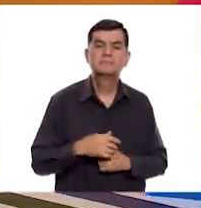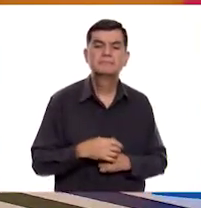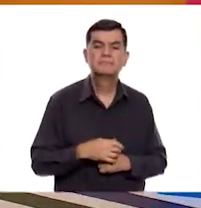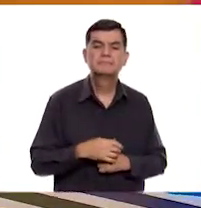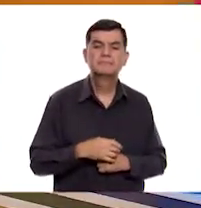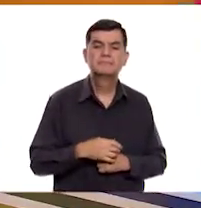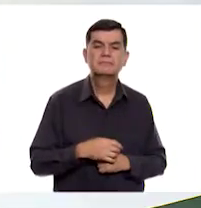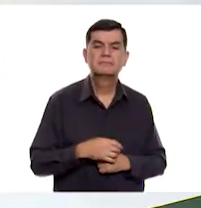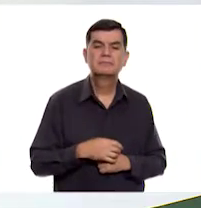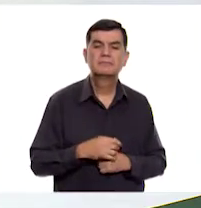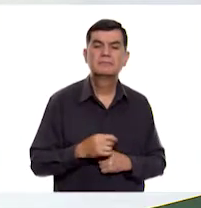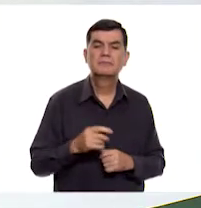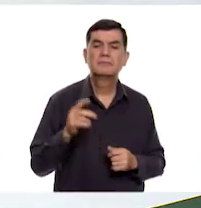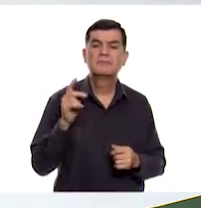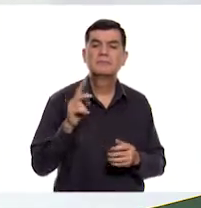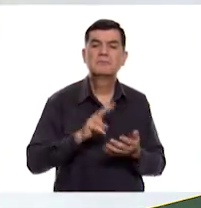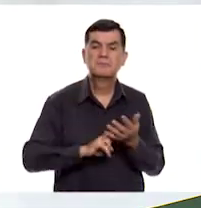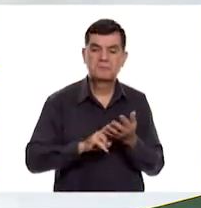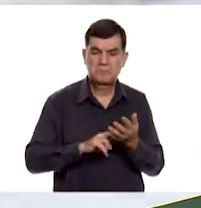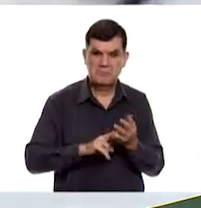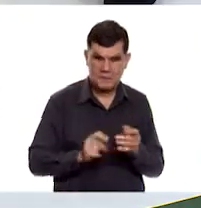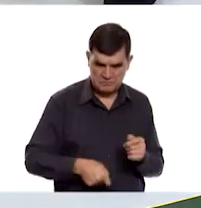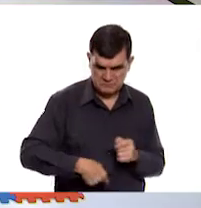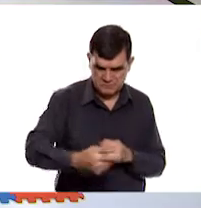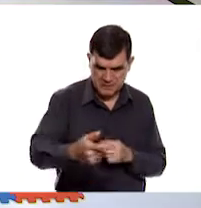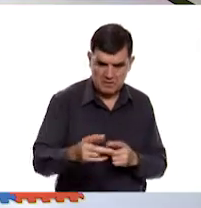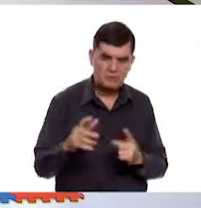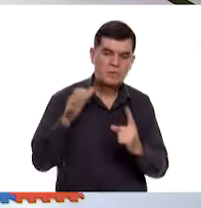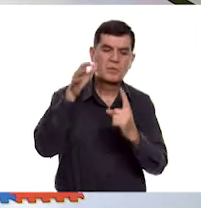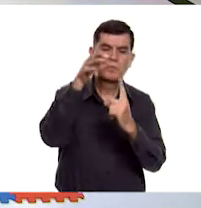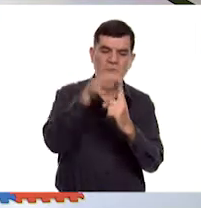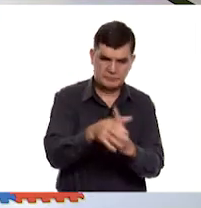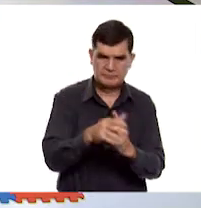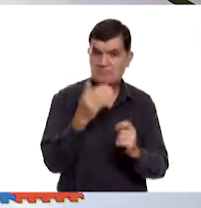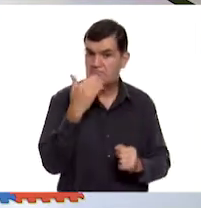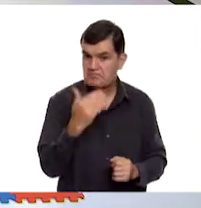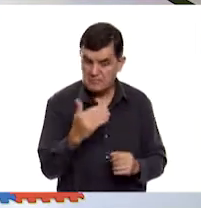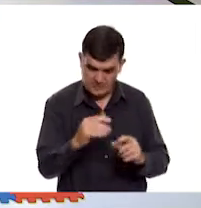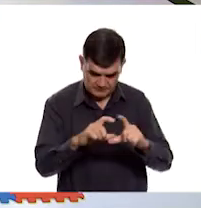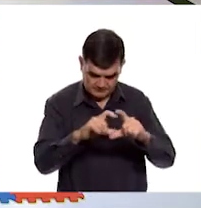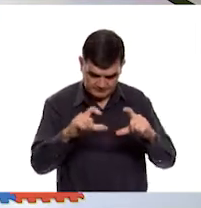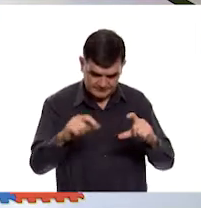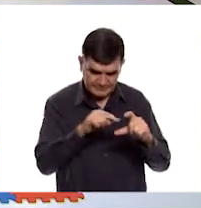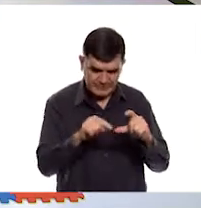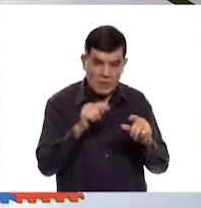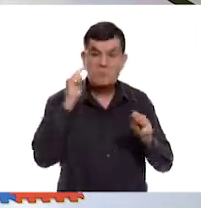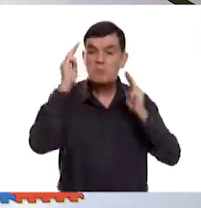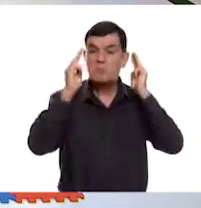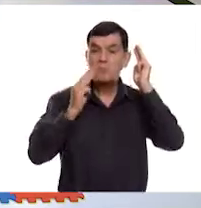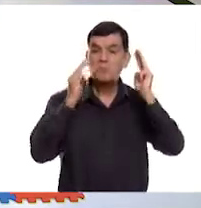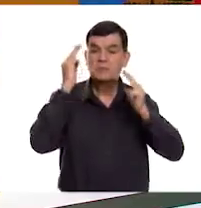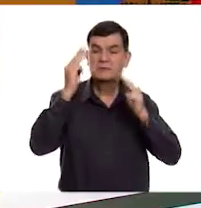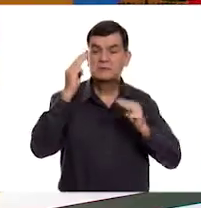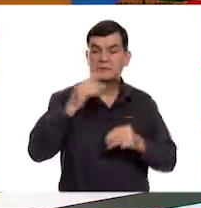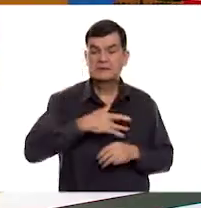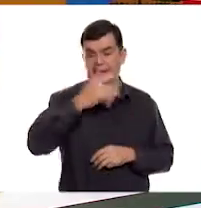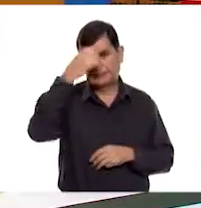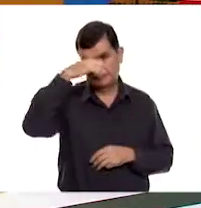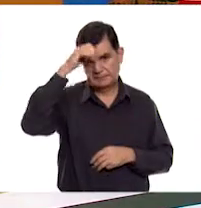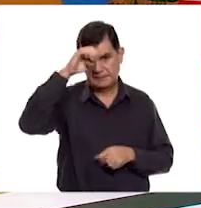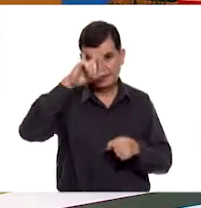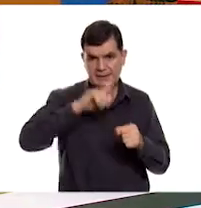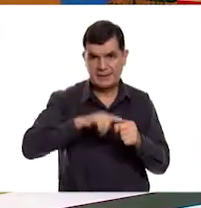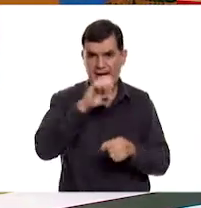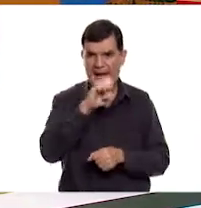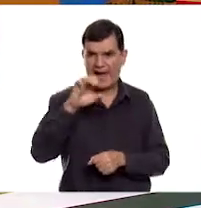Me gusta el verde. ¡Muy bien, Pilar! A ver, aquí dice Museo Experimental de El